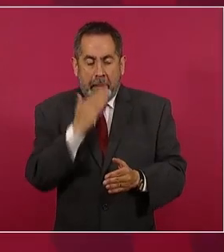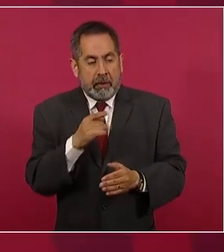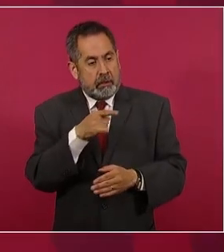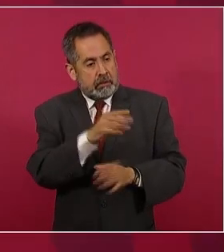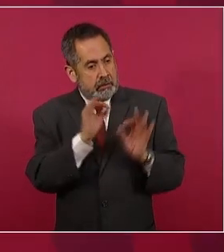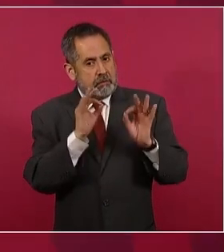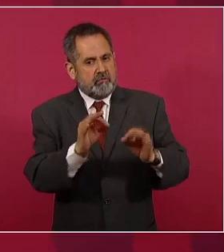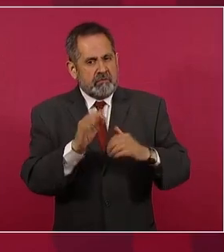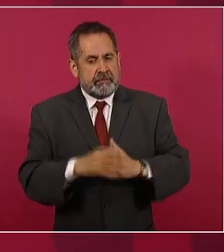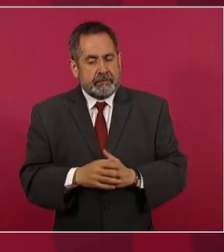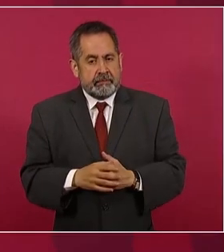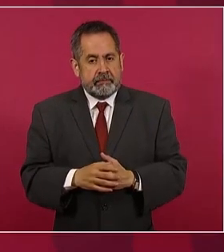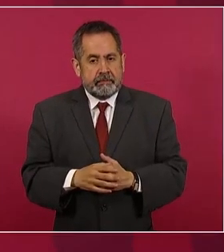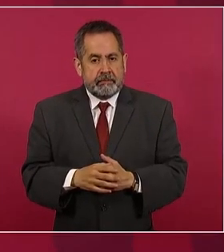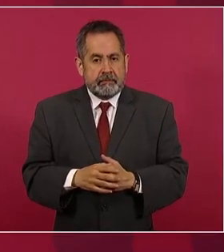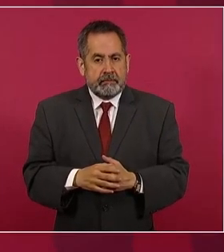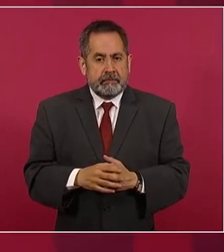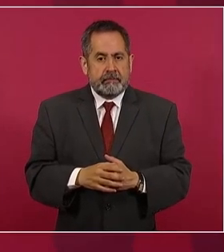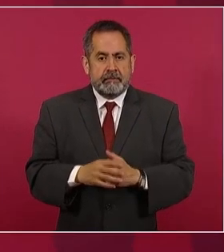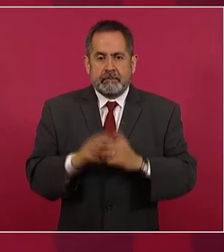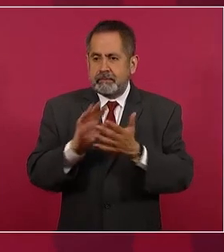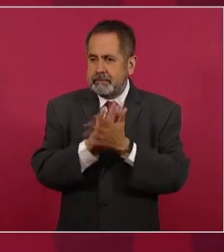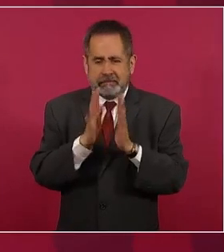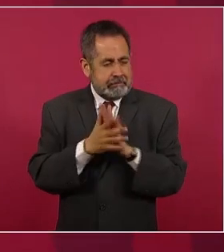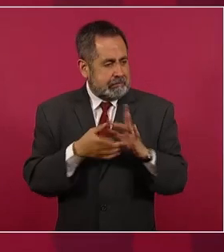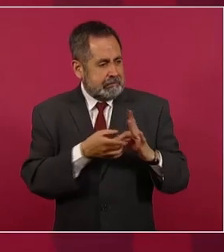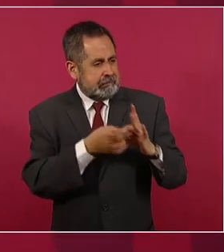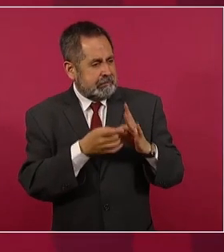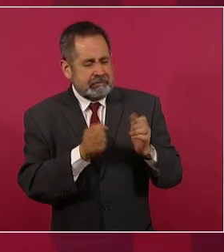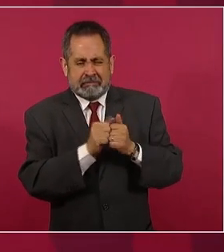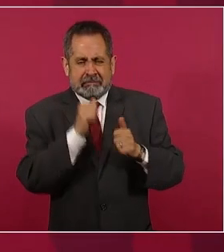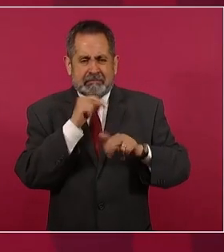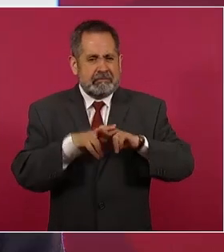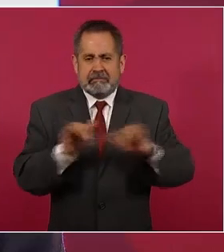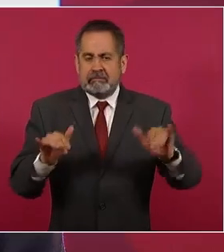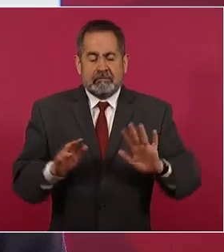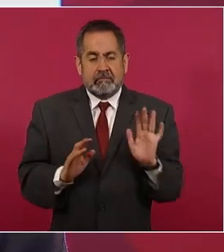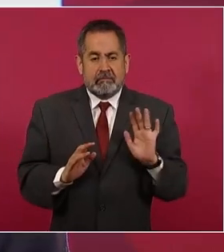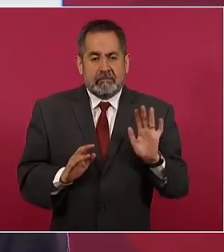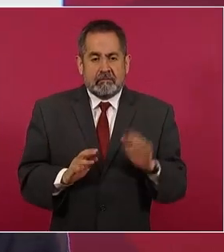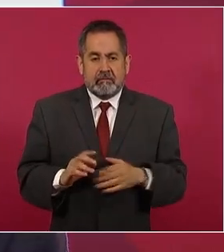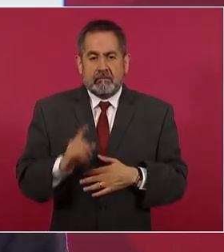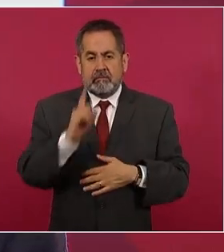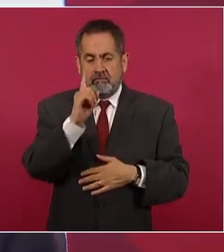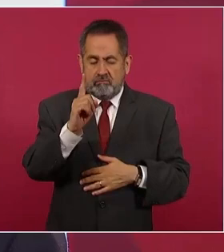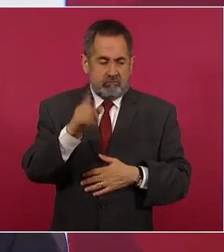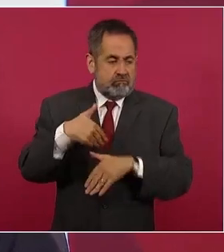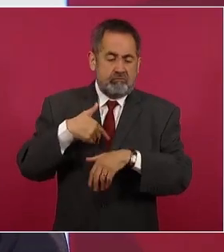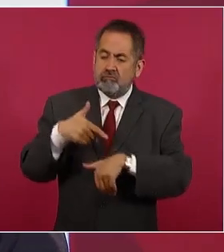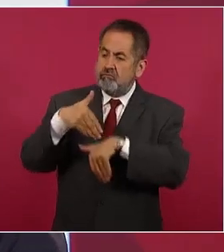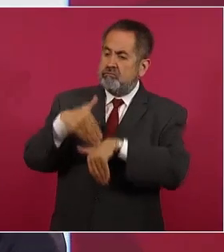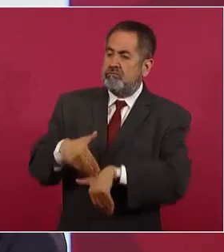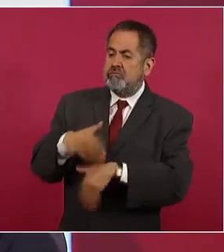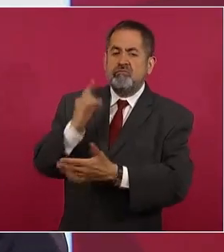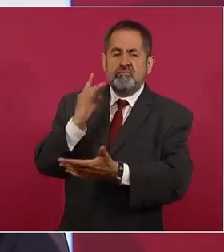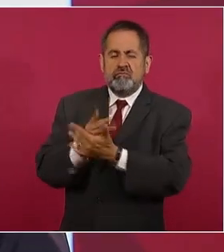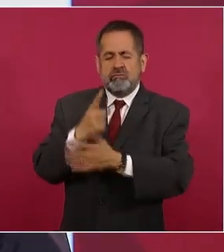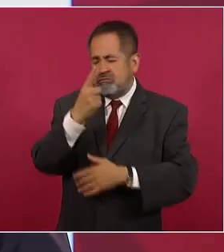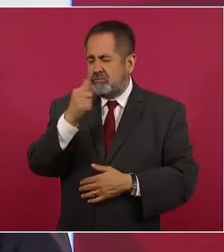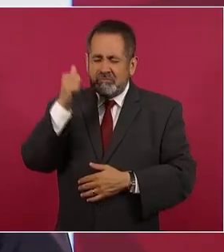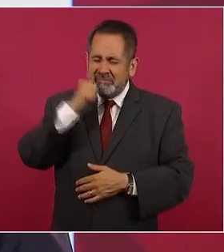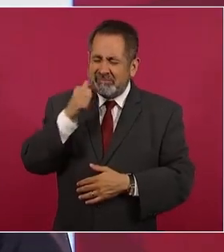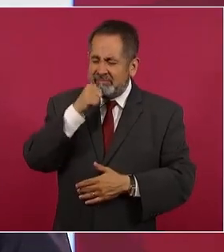Yo no establezco relaciones de complicidad con nadie, yo nada más tengo un amo, siempre